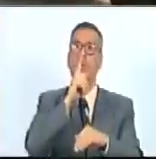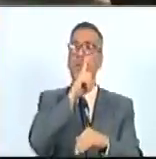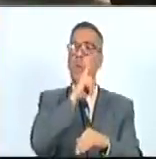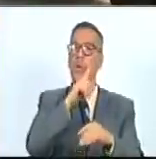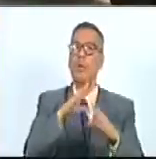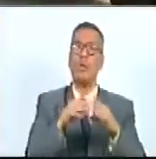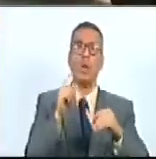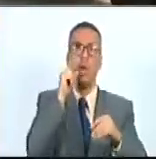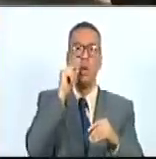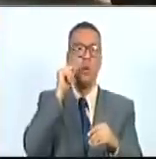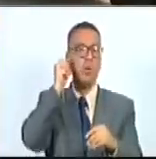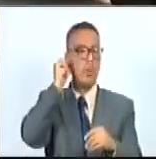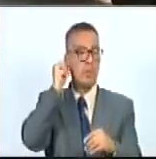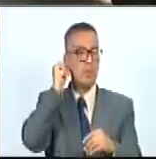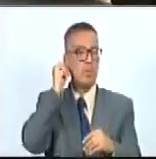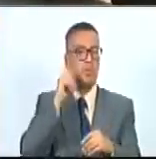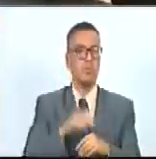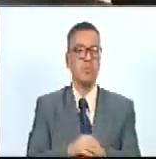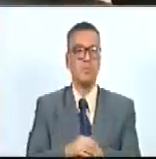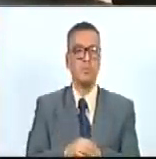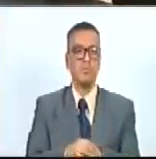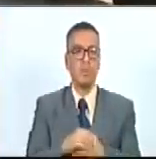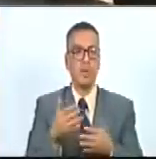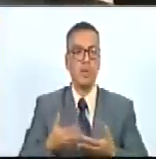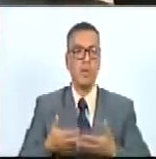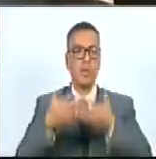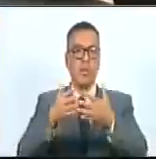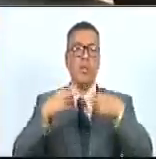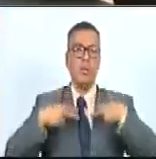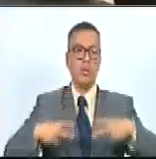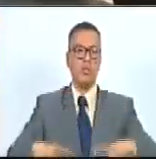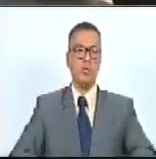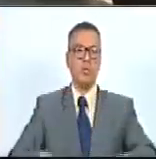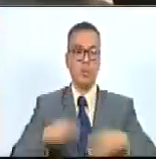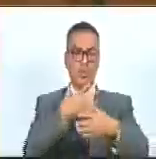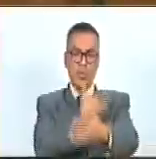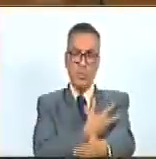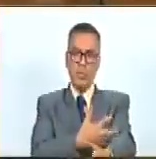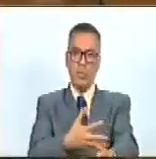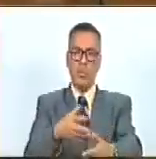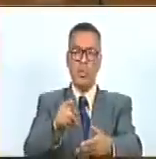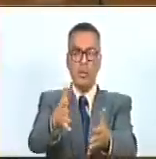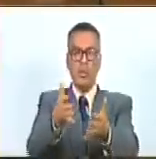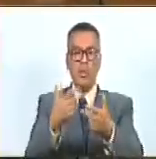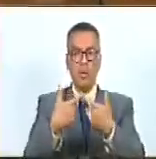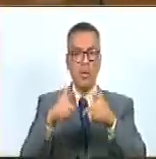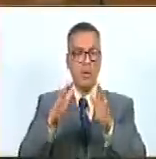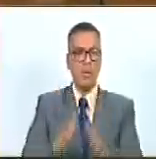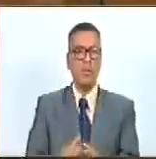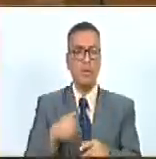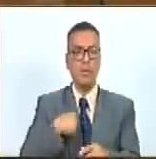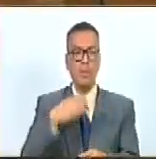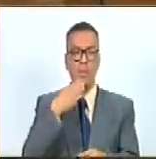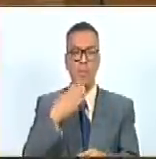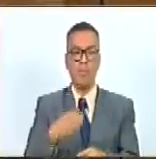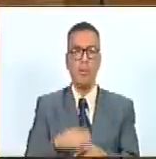de esos hombres y mujeres que dieron su vida y su sangre por darnos la libertad. Y pido por